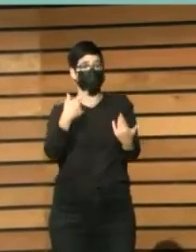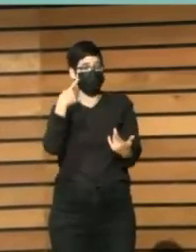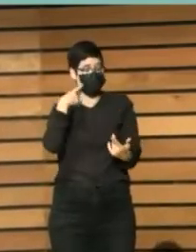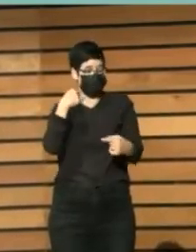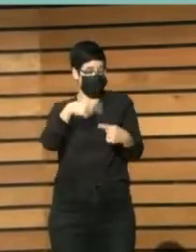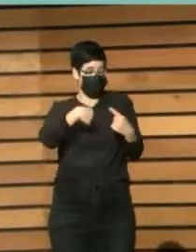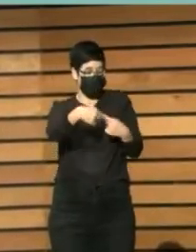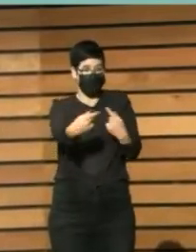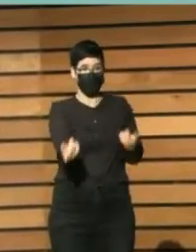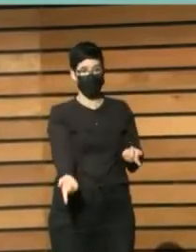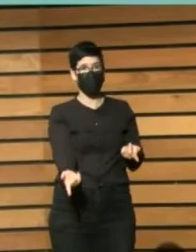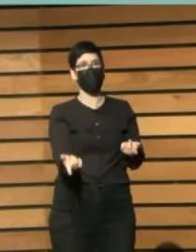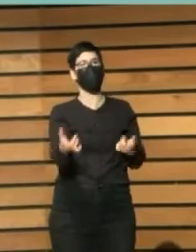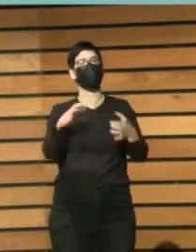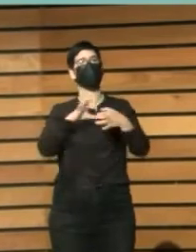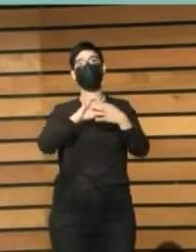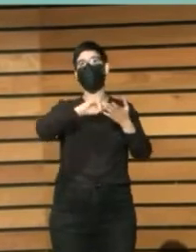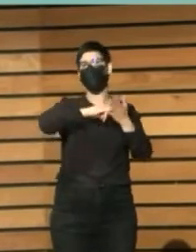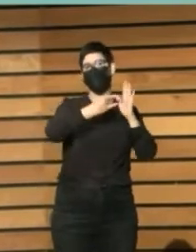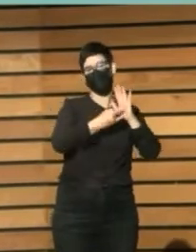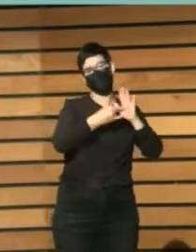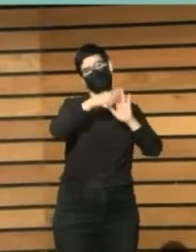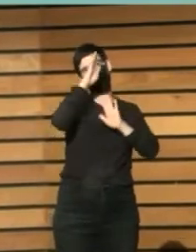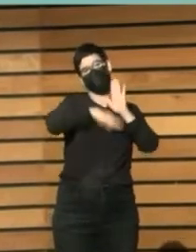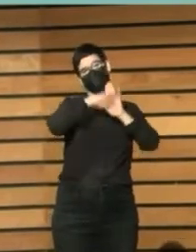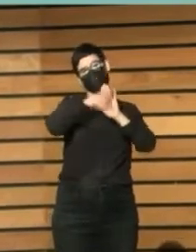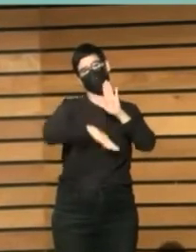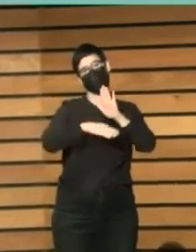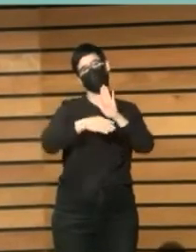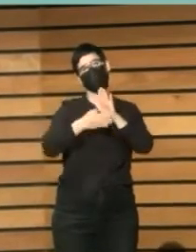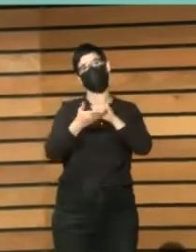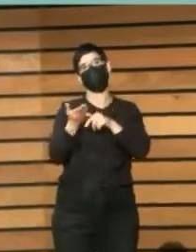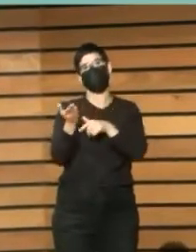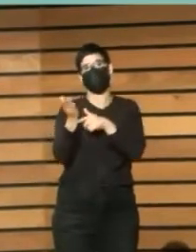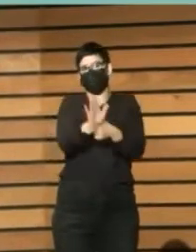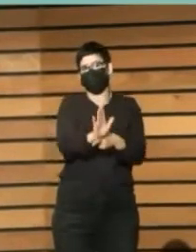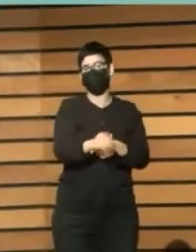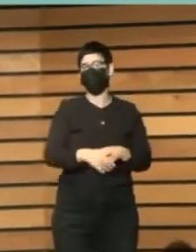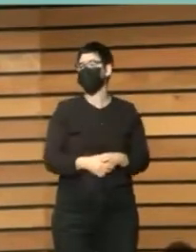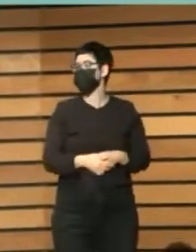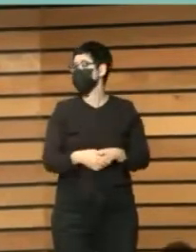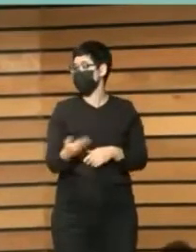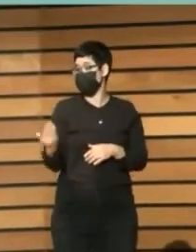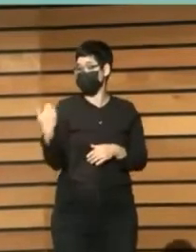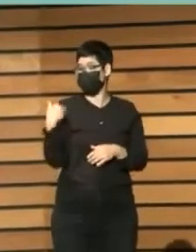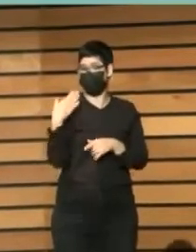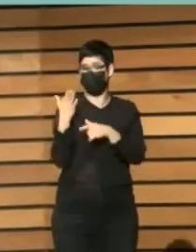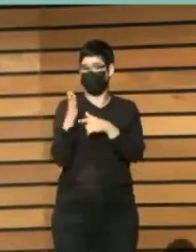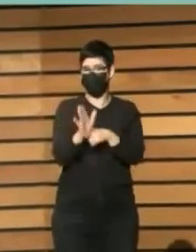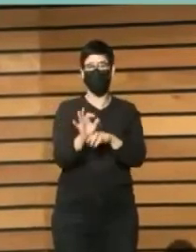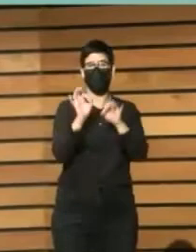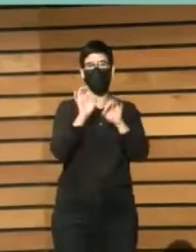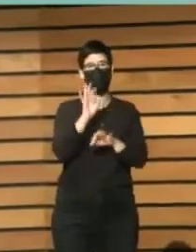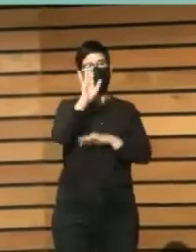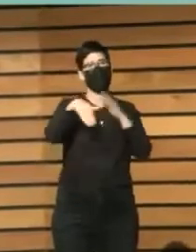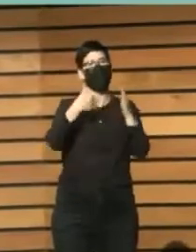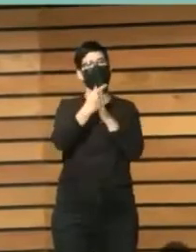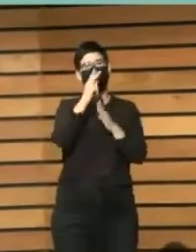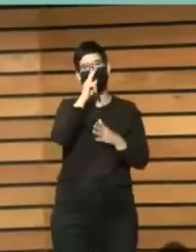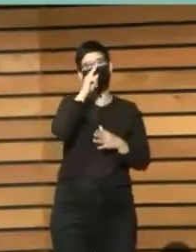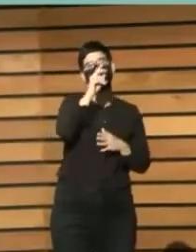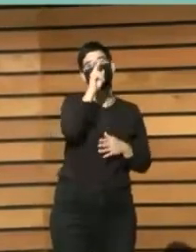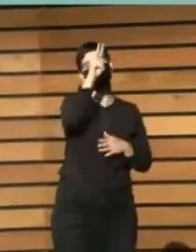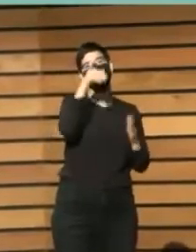además encajara 100% con el proyecto-programa que acababa de presentarse y que tenía un horizonte hasta el año 2023.